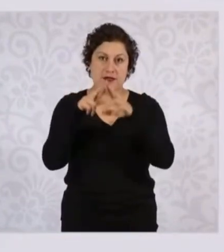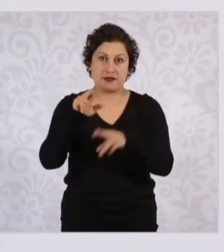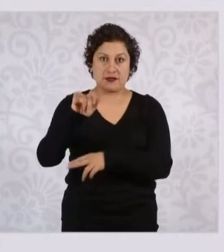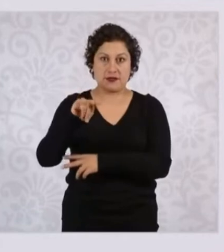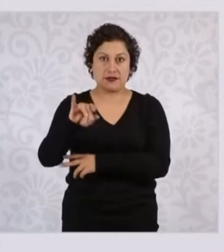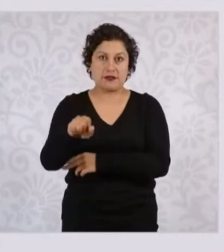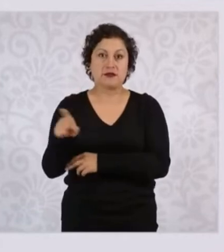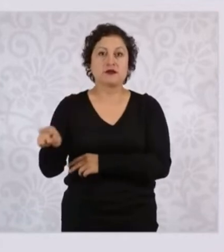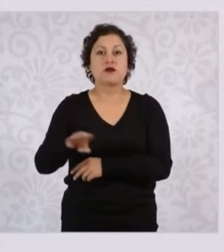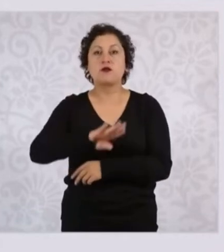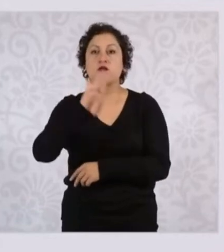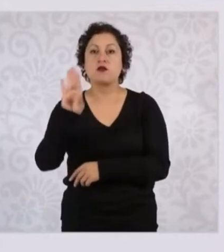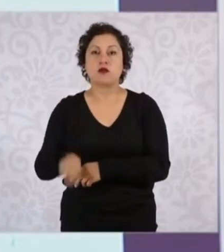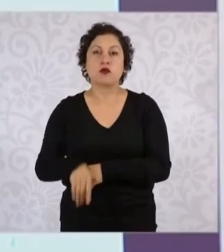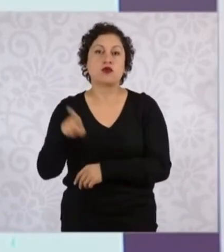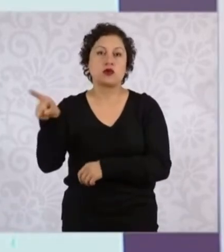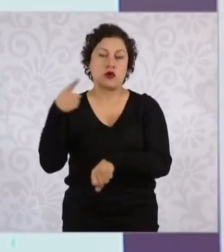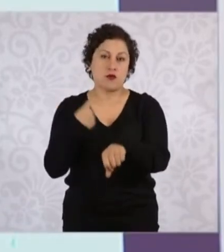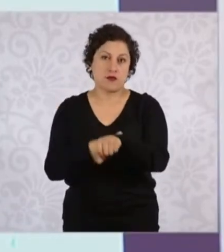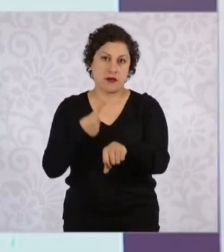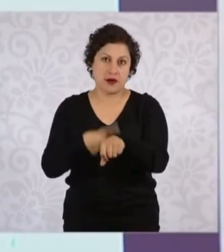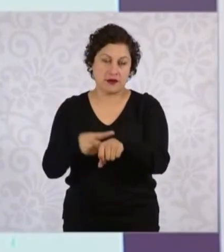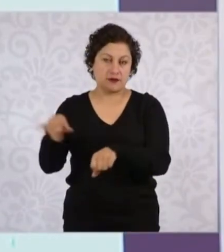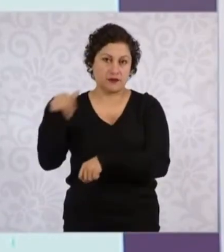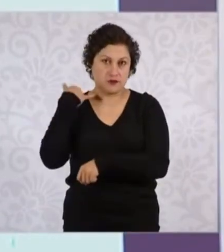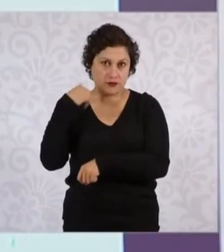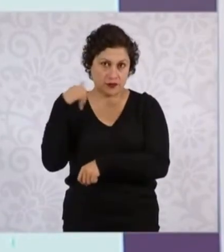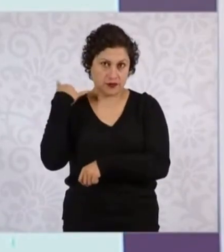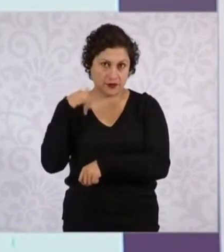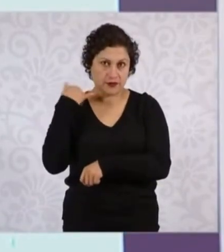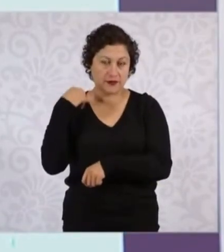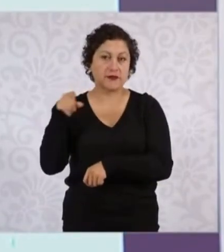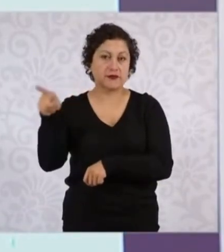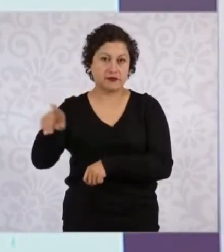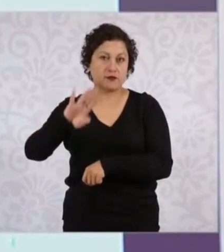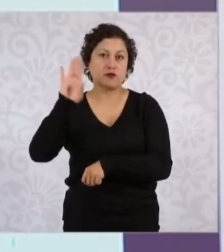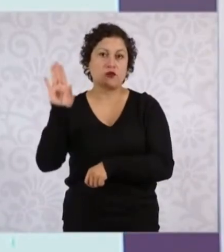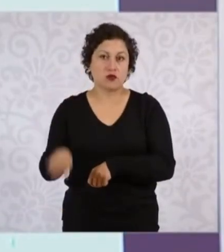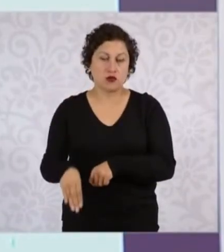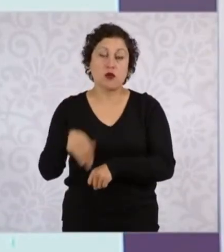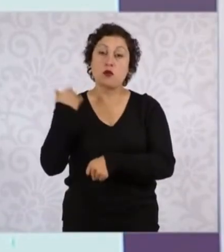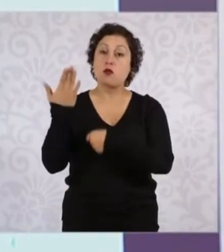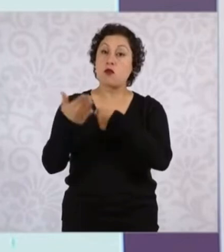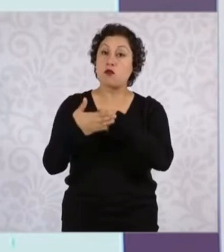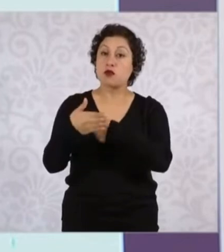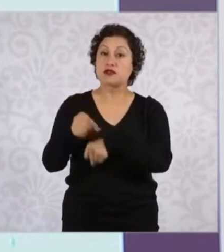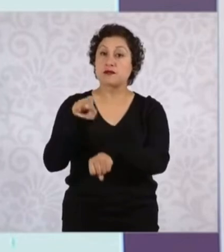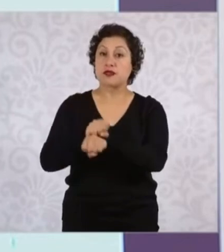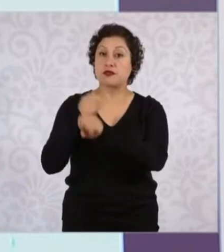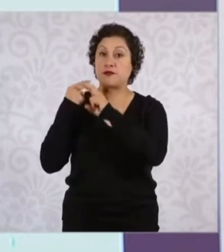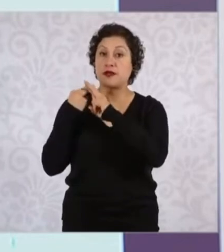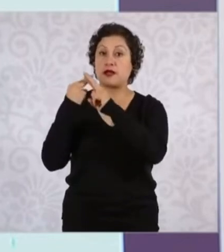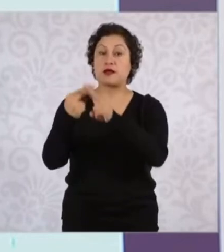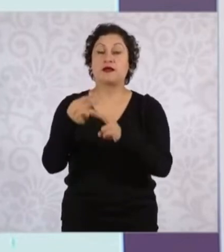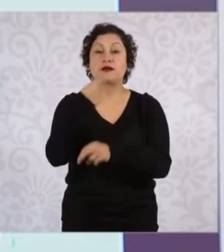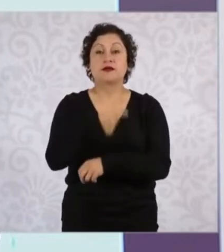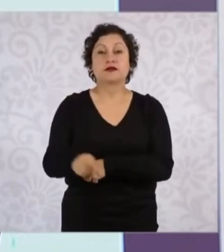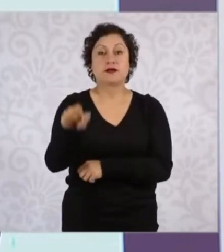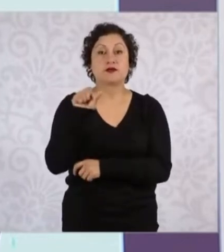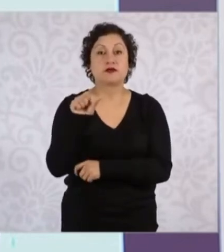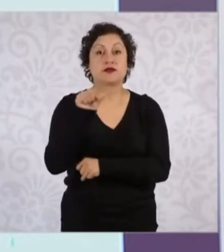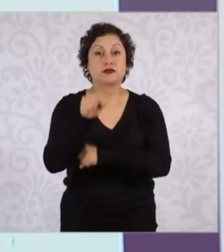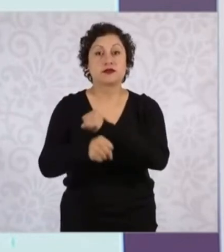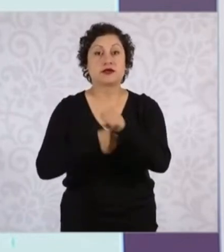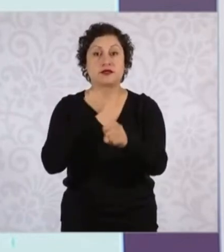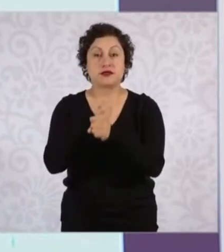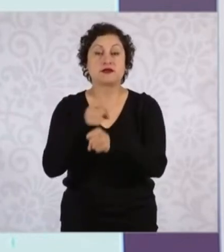una enfermedad en Mérida, Yucatán. La semana que entra se conmemorarán 116 años de